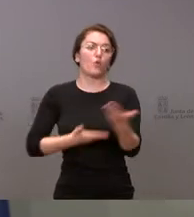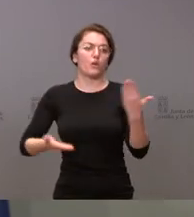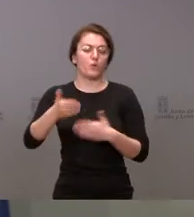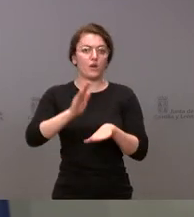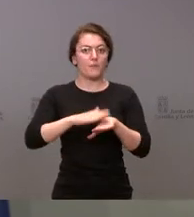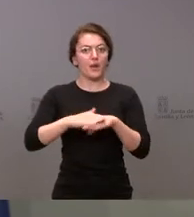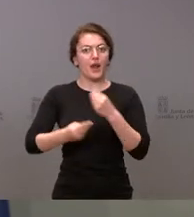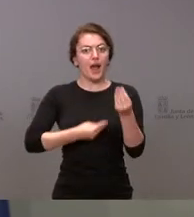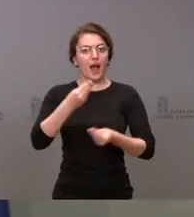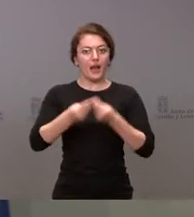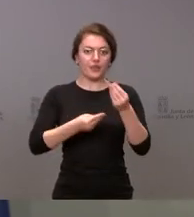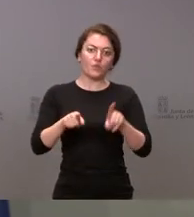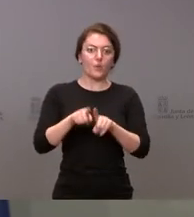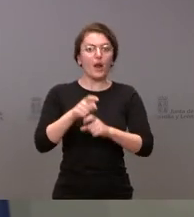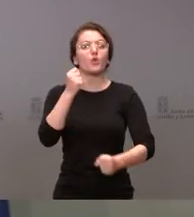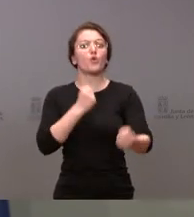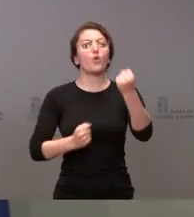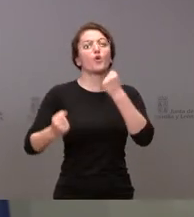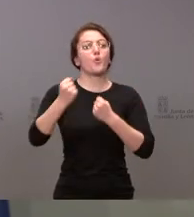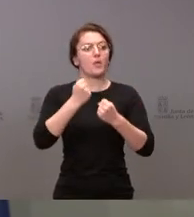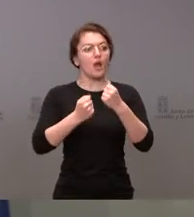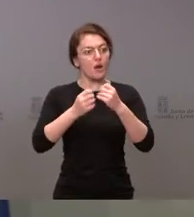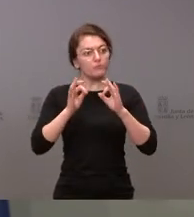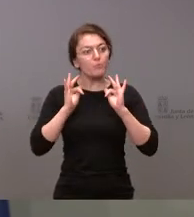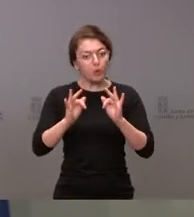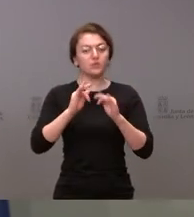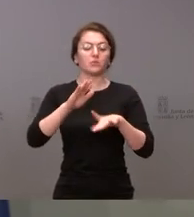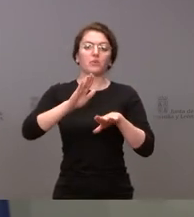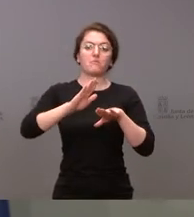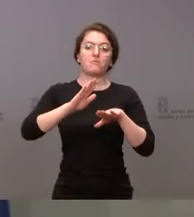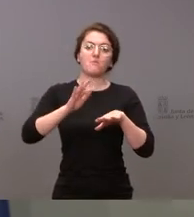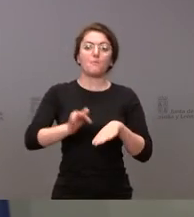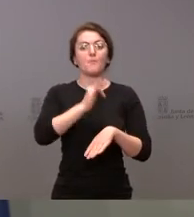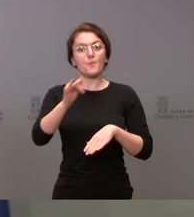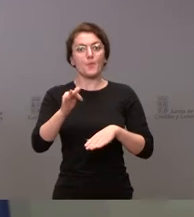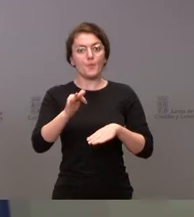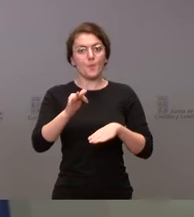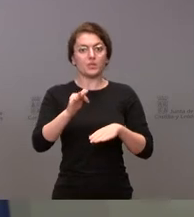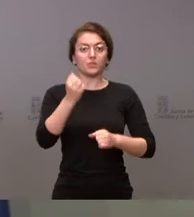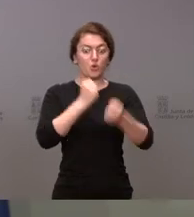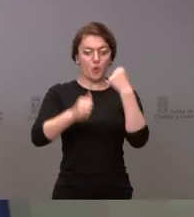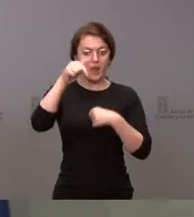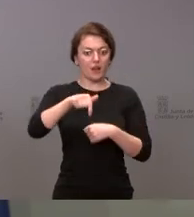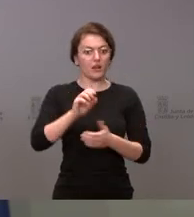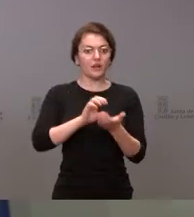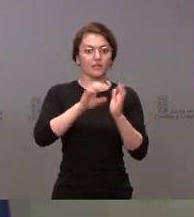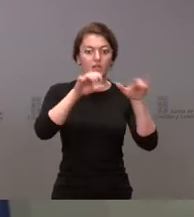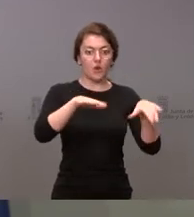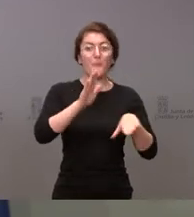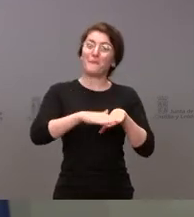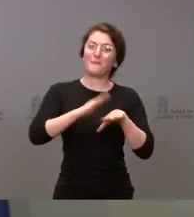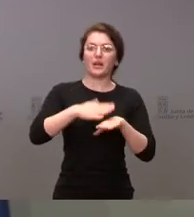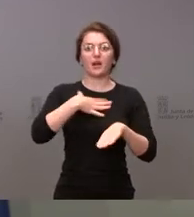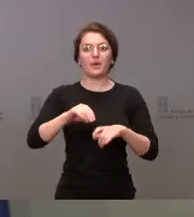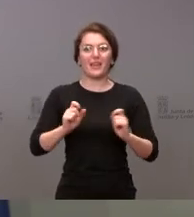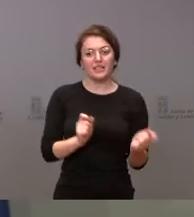más competitiva la economía española, la economía de Castilla y León, que esta competitividad sirva para aumentar el volumen de exportaciones, nuestro